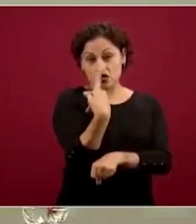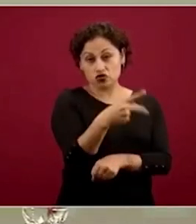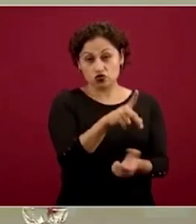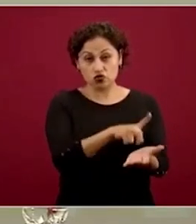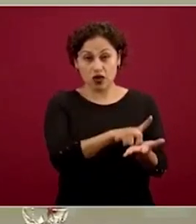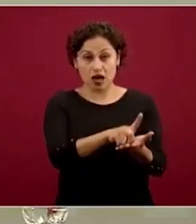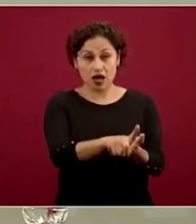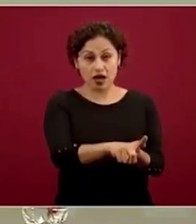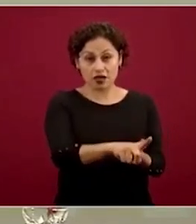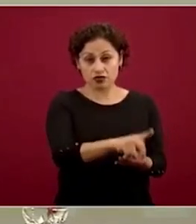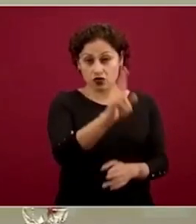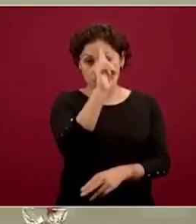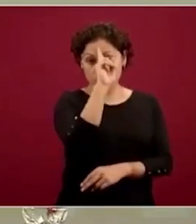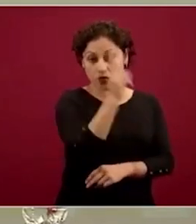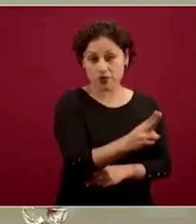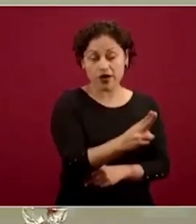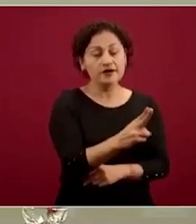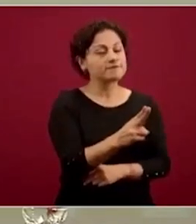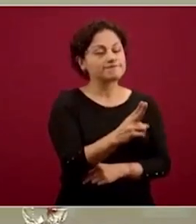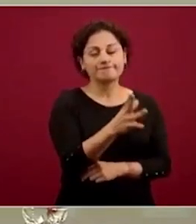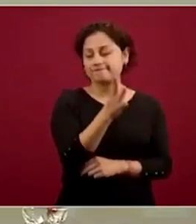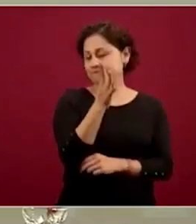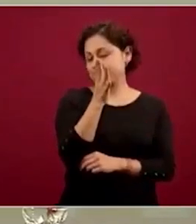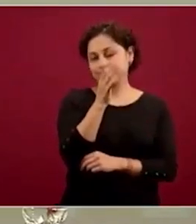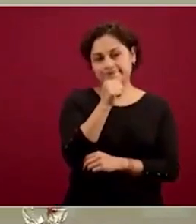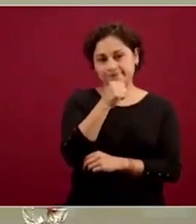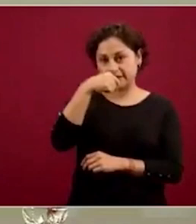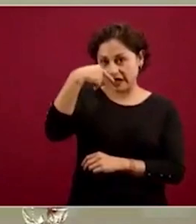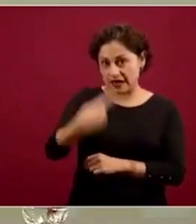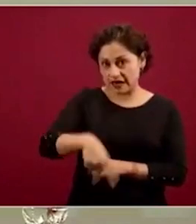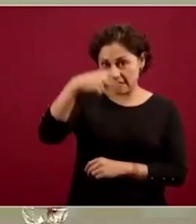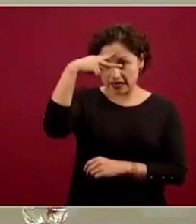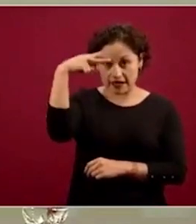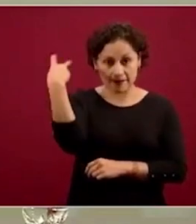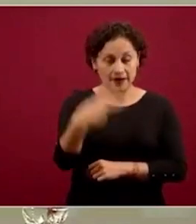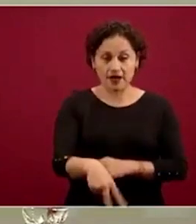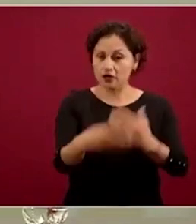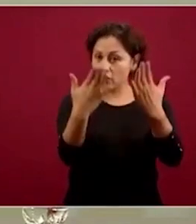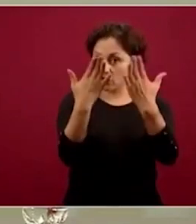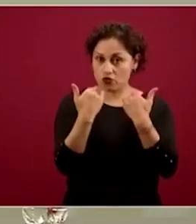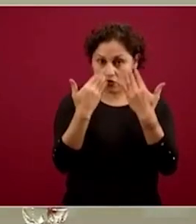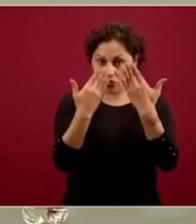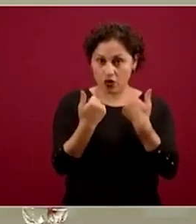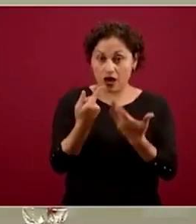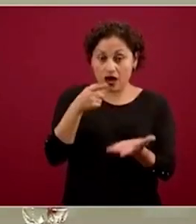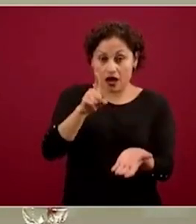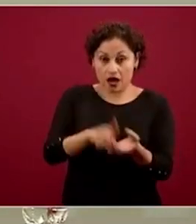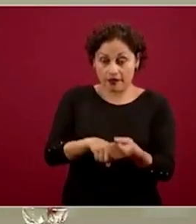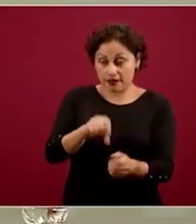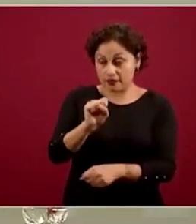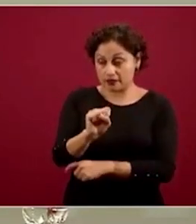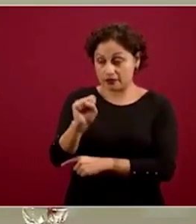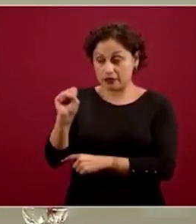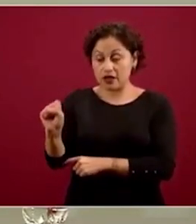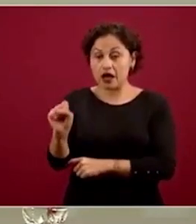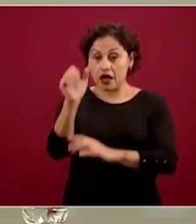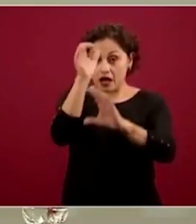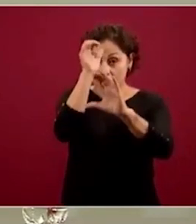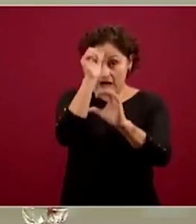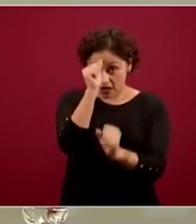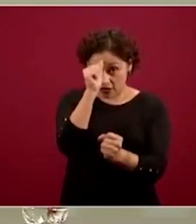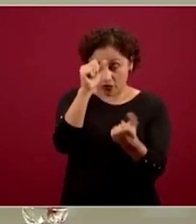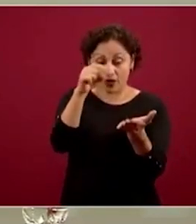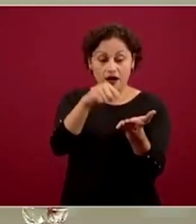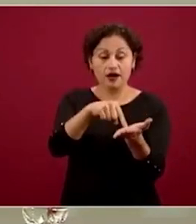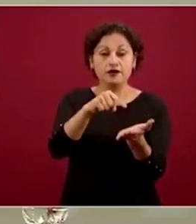constitucionales. De manera explícita, en el acuerdo de la Secretaría de Salud, publicado el 31 de marzo, que